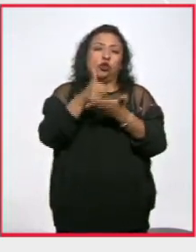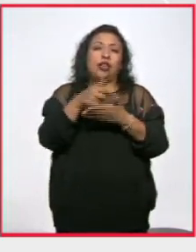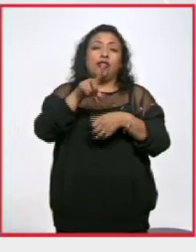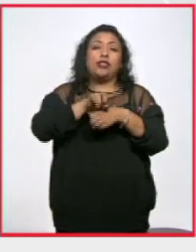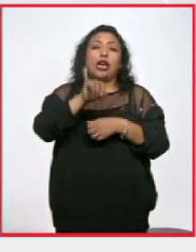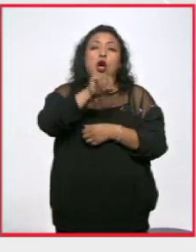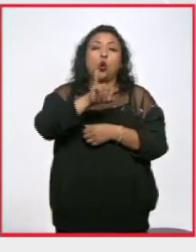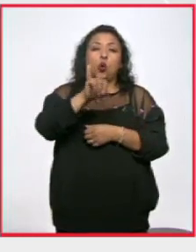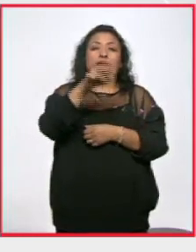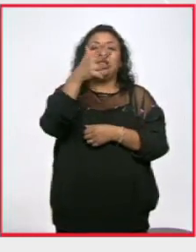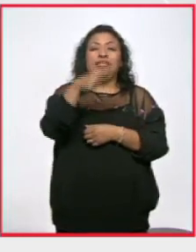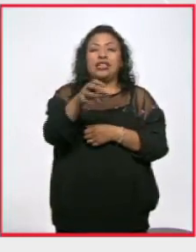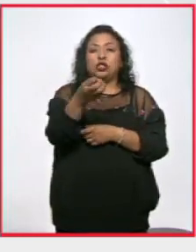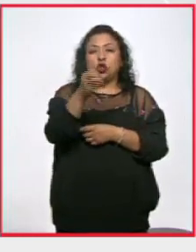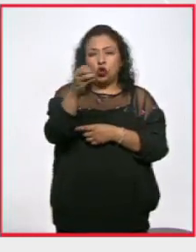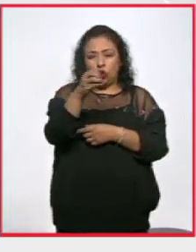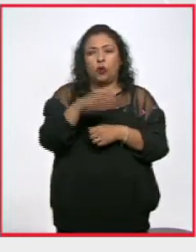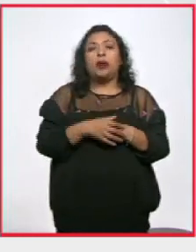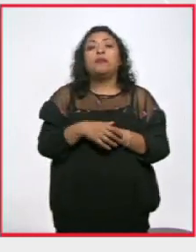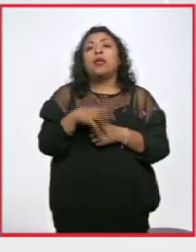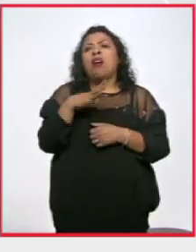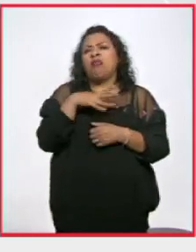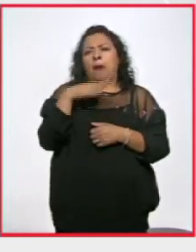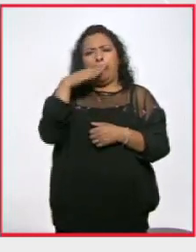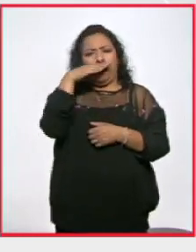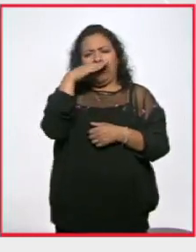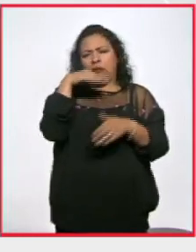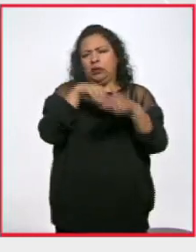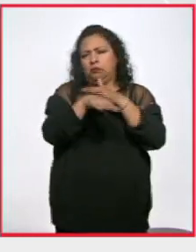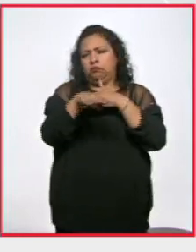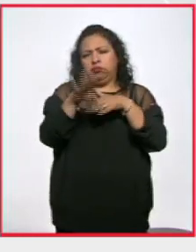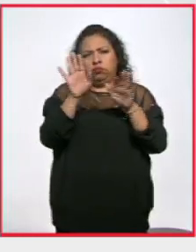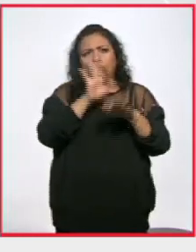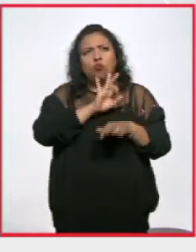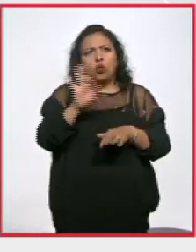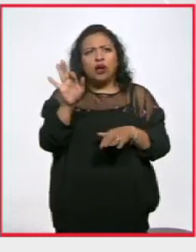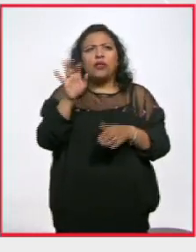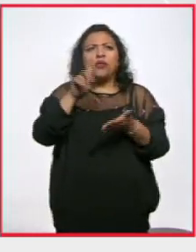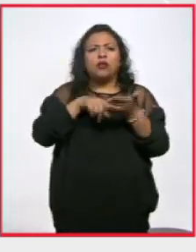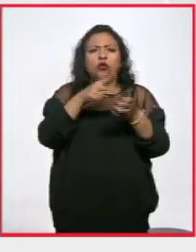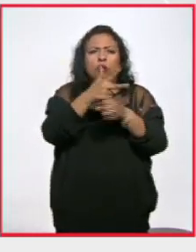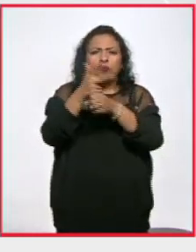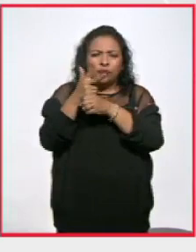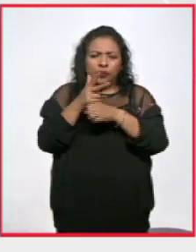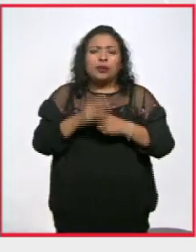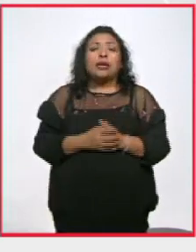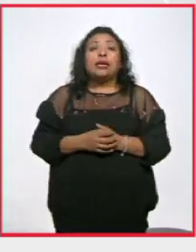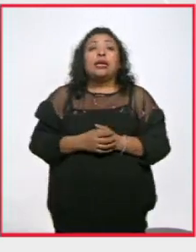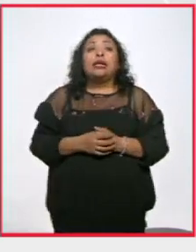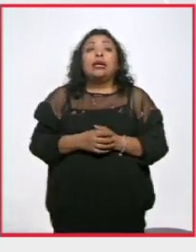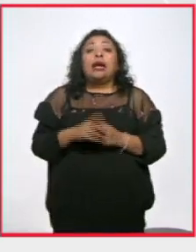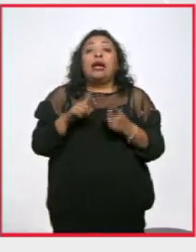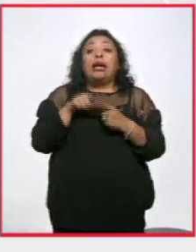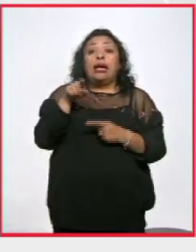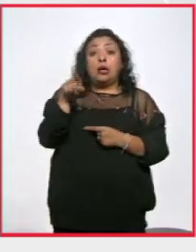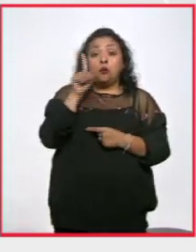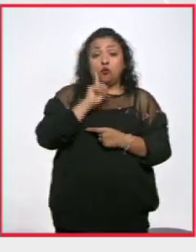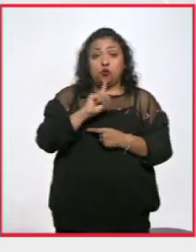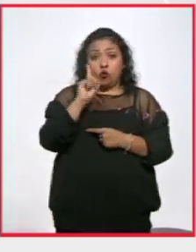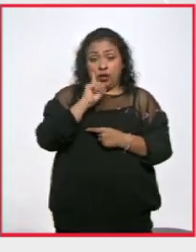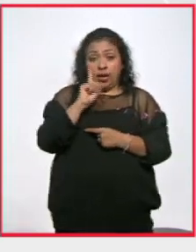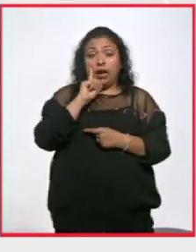el jueves, 10 de octubre, en el Teatro de Ciudad, en una función totalmente gratuita con su documental Female Pressure. Y ella va a estar